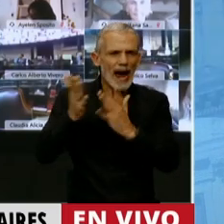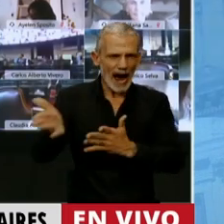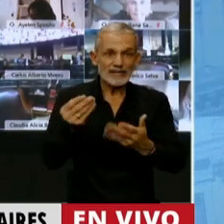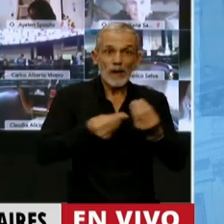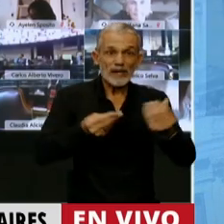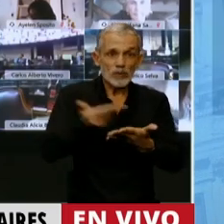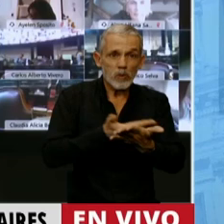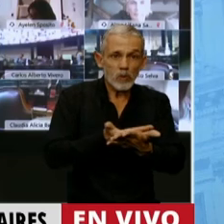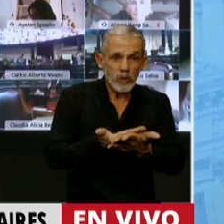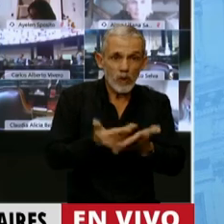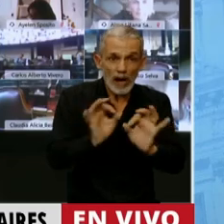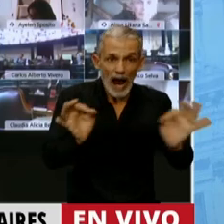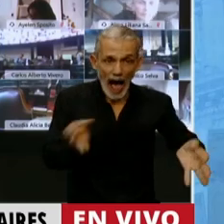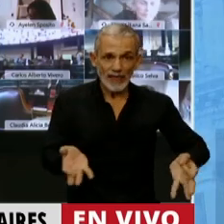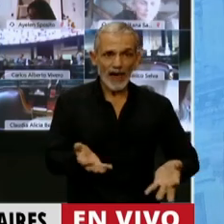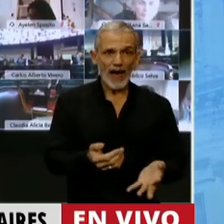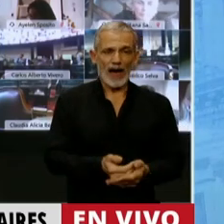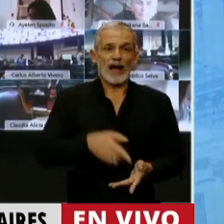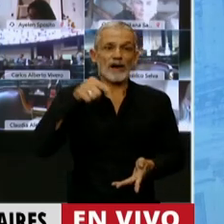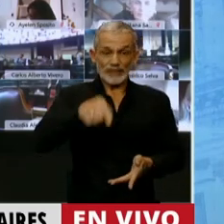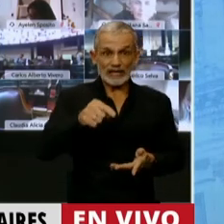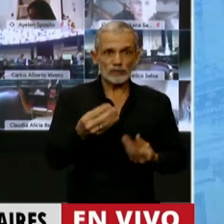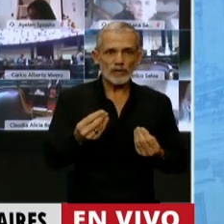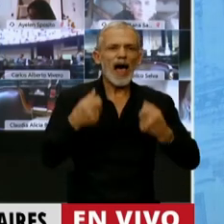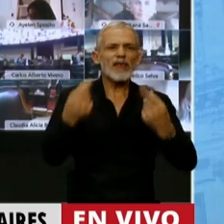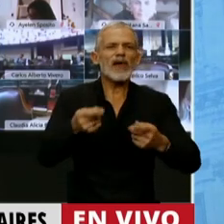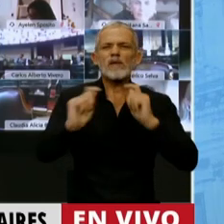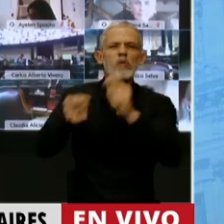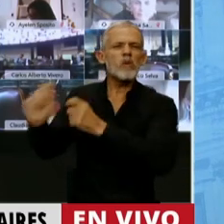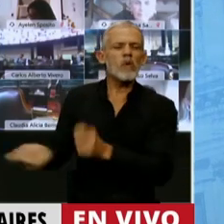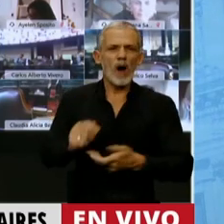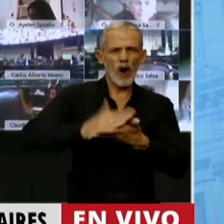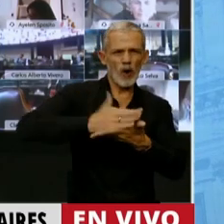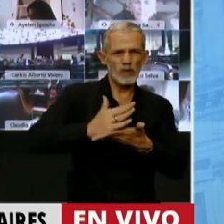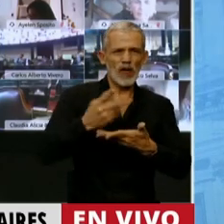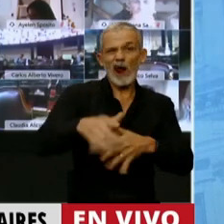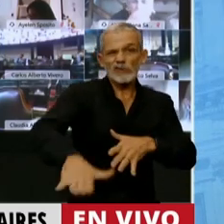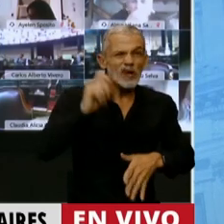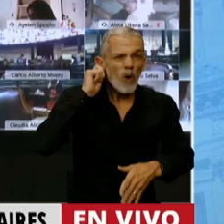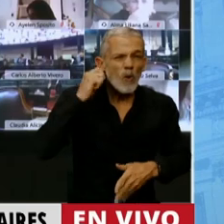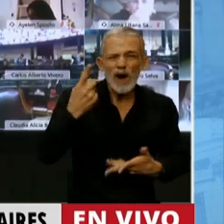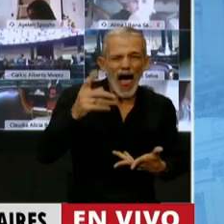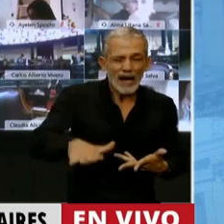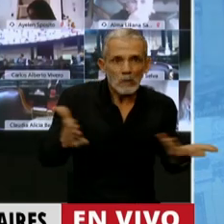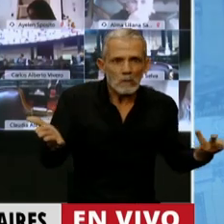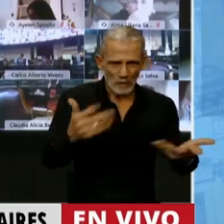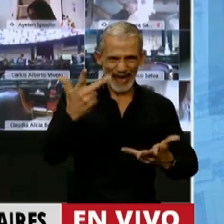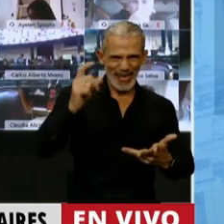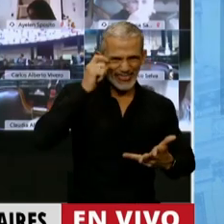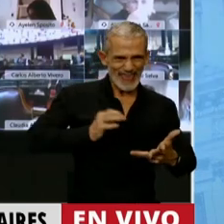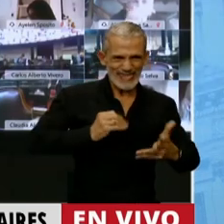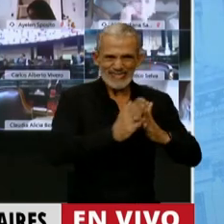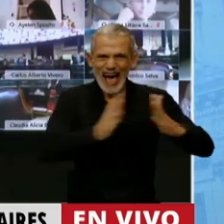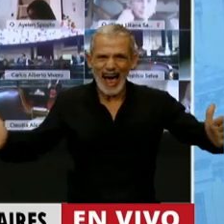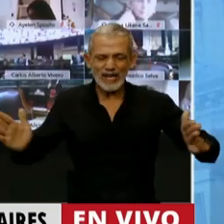absolutamente nada del tema, dice que quizás le van a entregar alguna computadora a algún pibe de un año que no se sabe cuál es, porque el décimo año todavía nadie